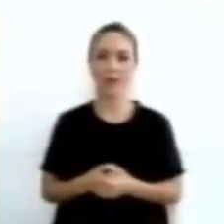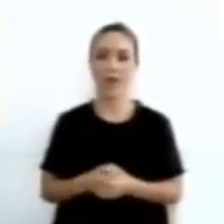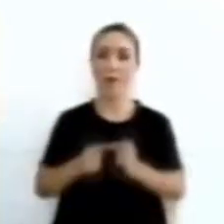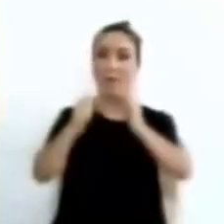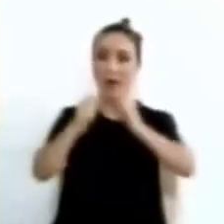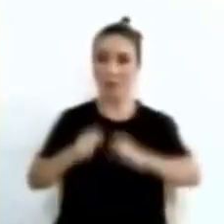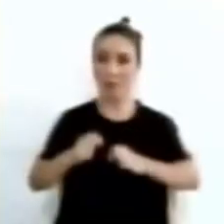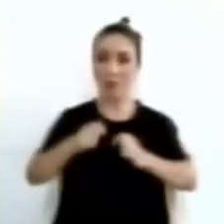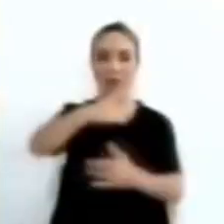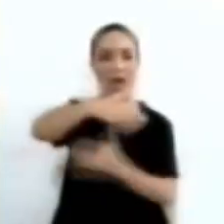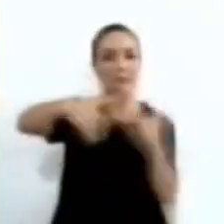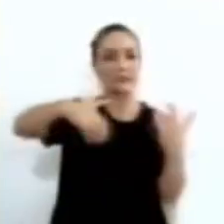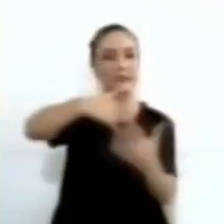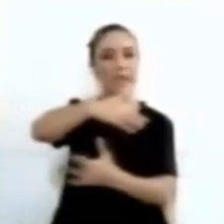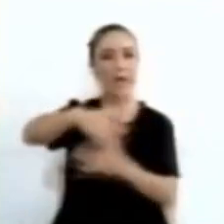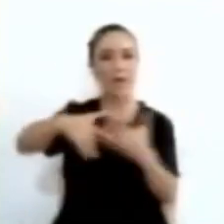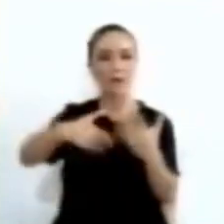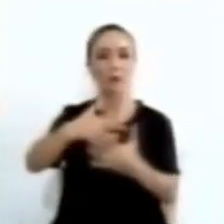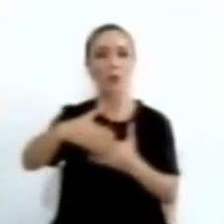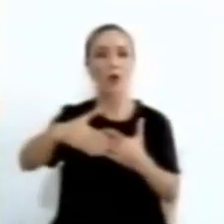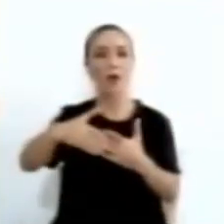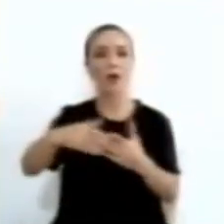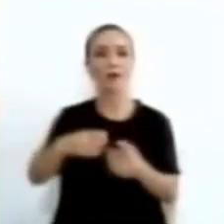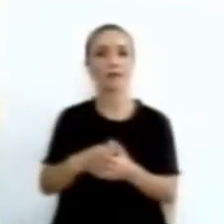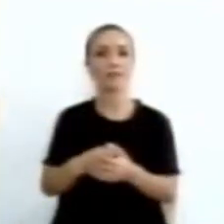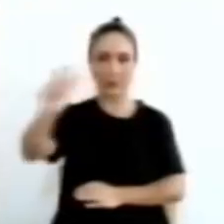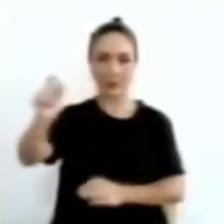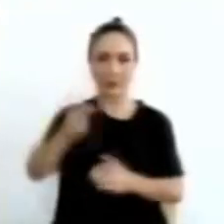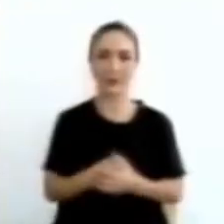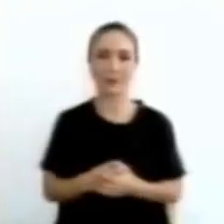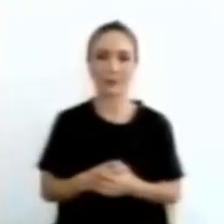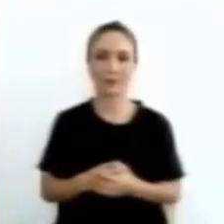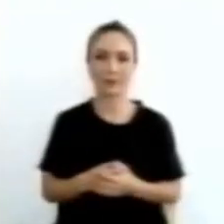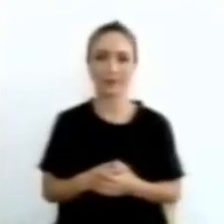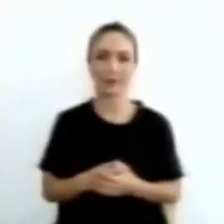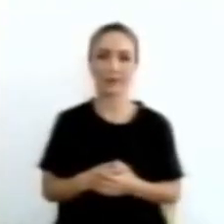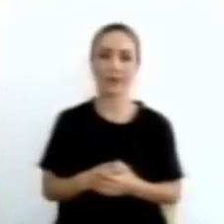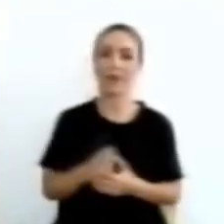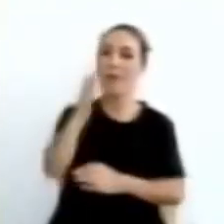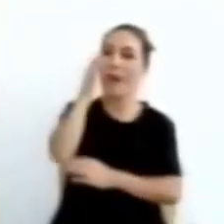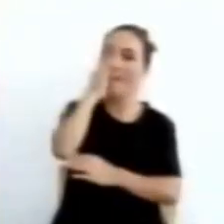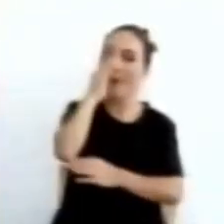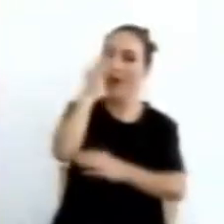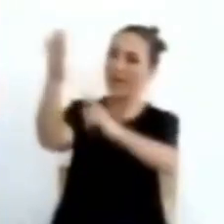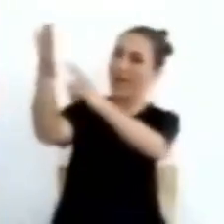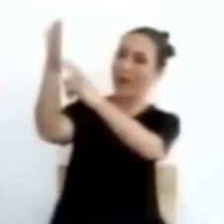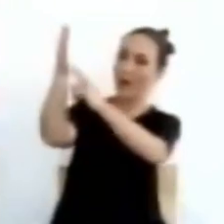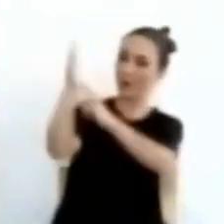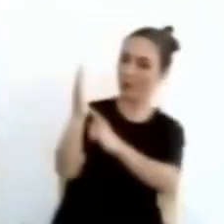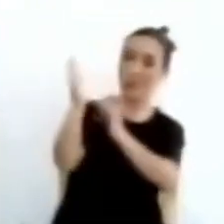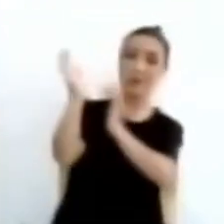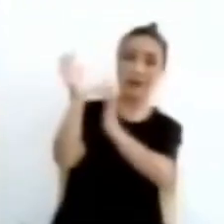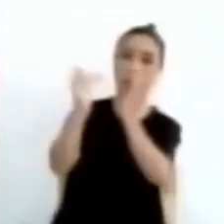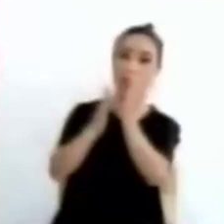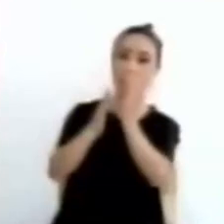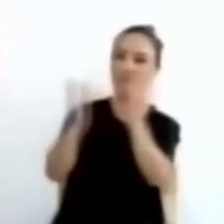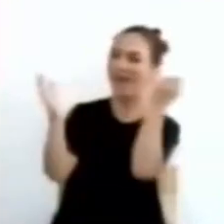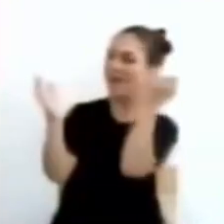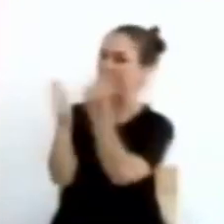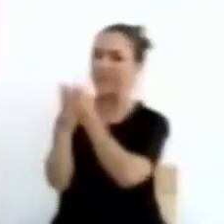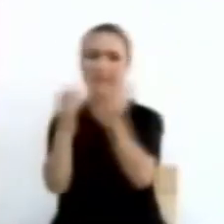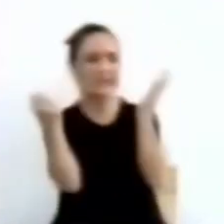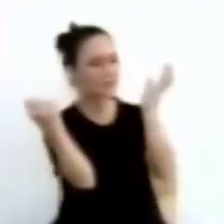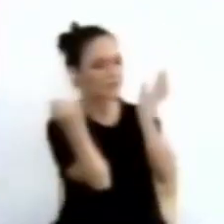armonía los unos con los otros. Dentro de la homilía de este 2 de agosto, también